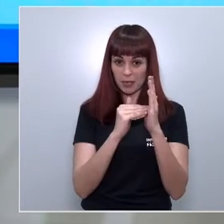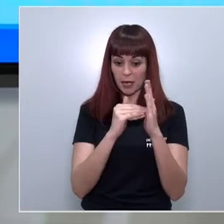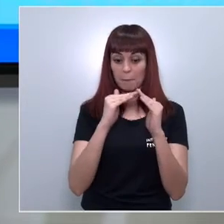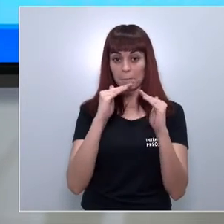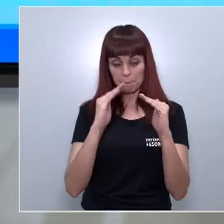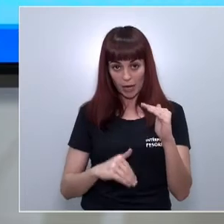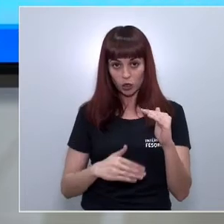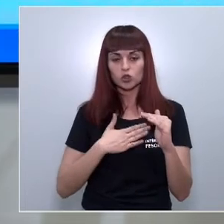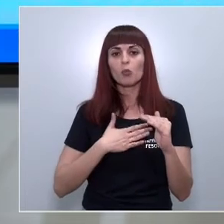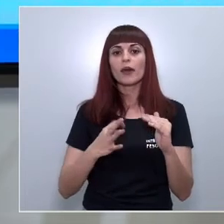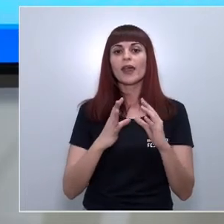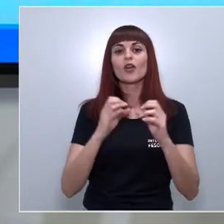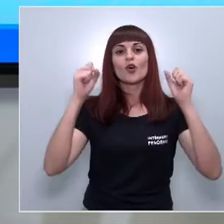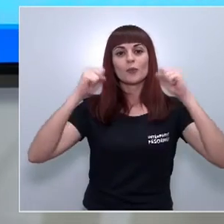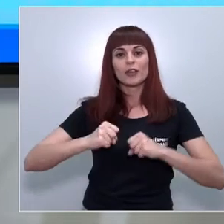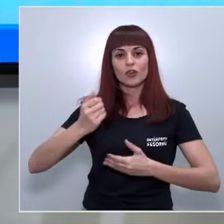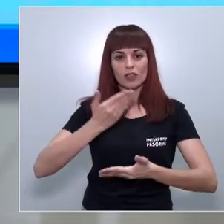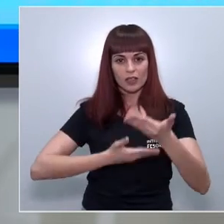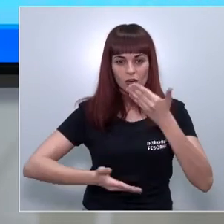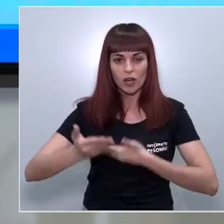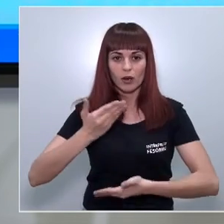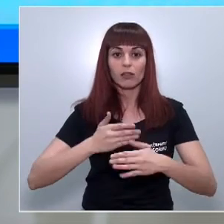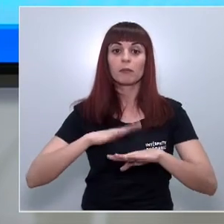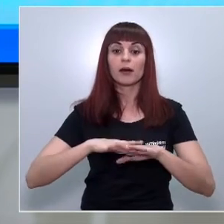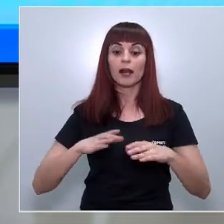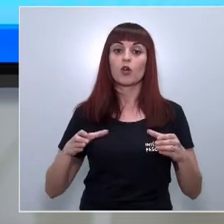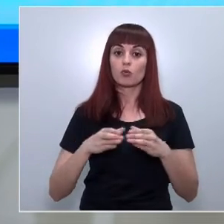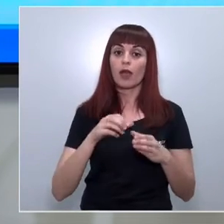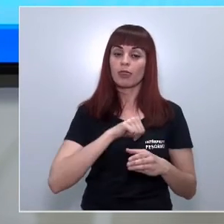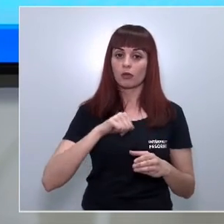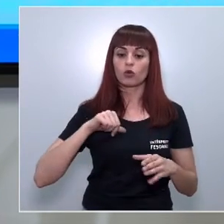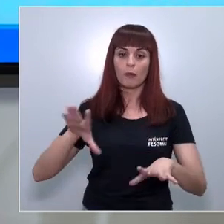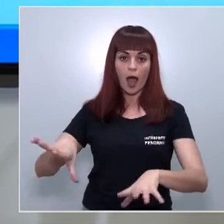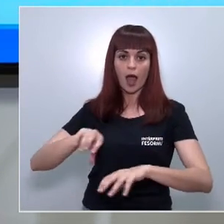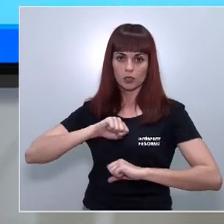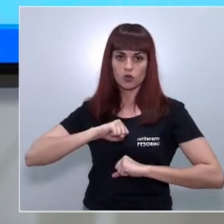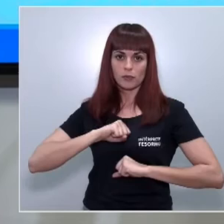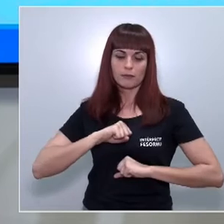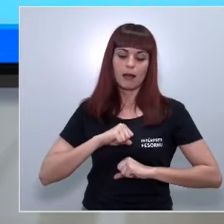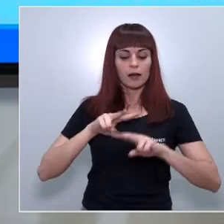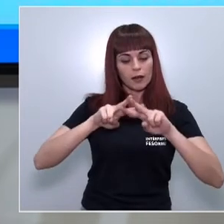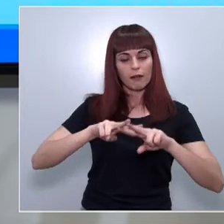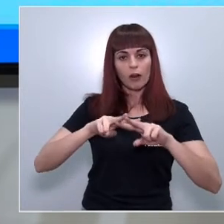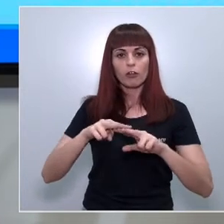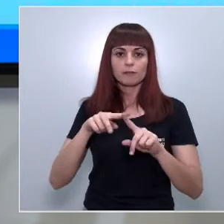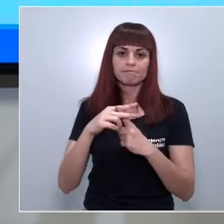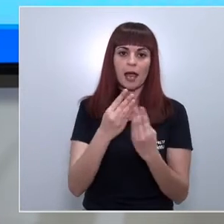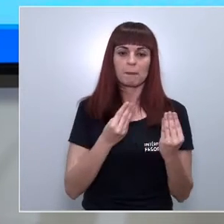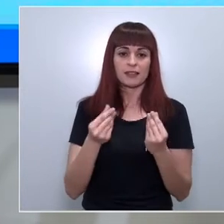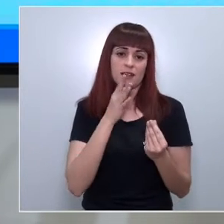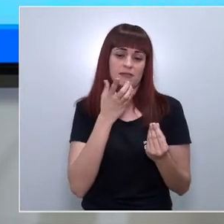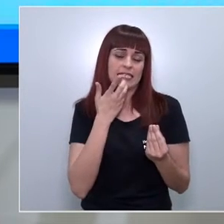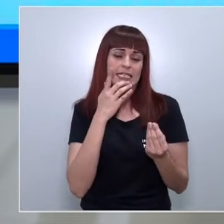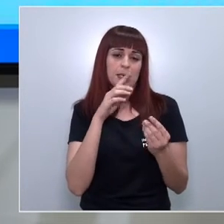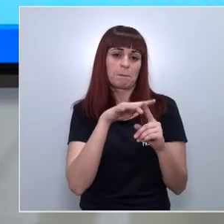se podrá establecer convenios de colaboración para que la comunidad autónoma asuma la evaluación ambiental en caso de falta de medios